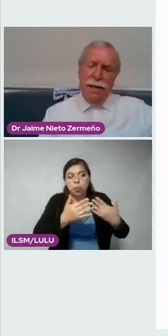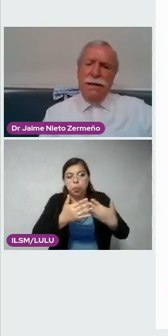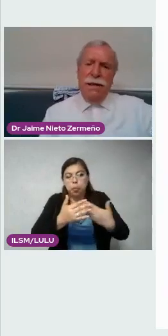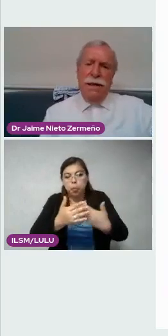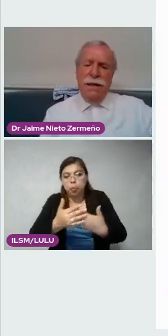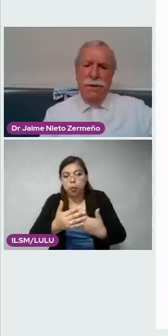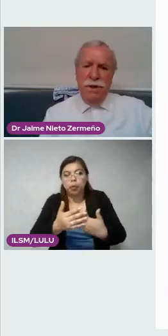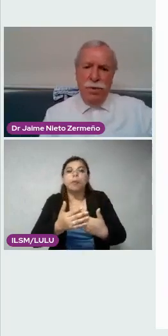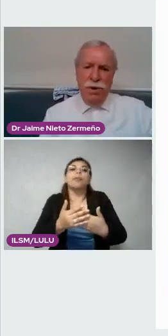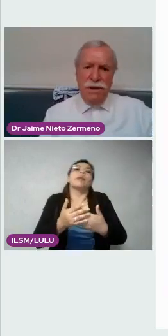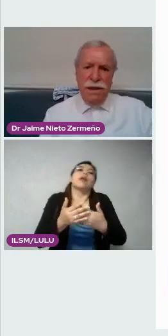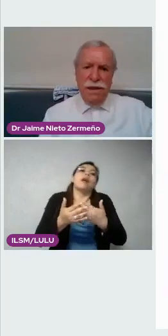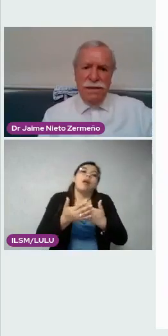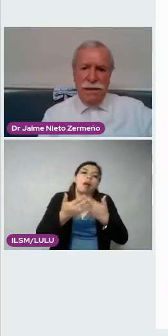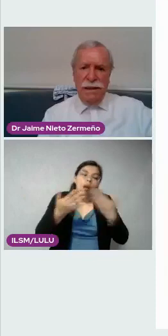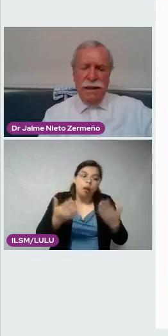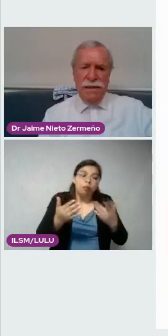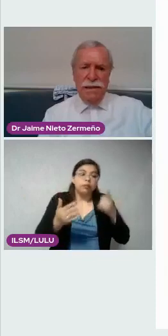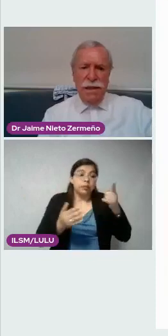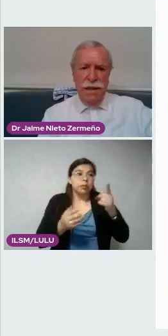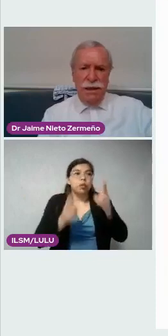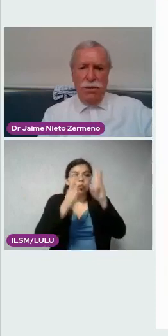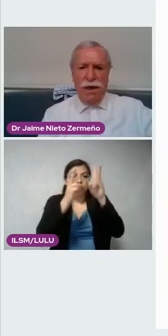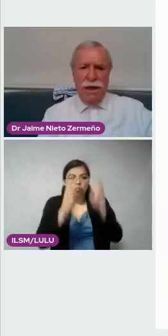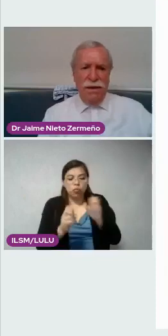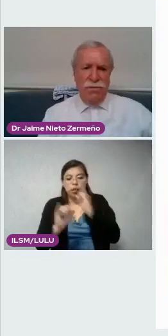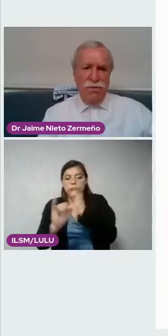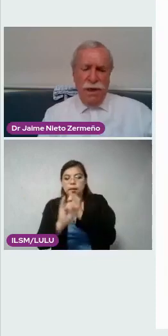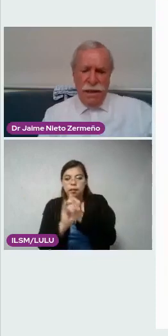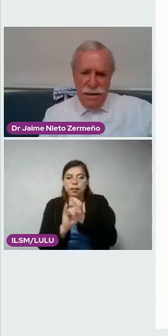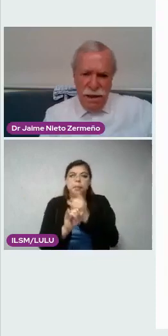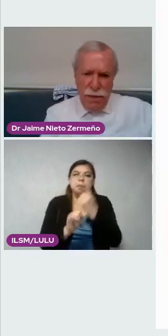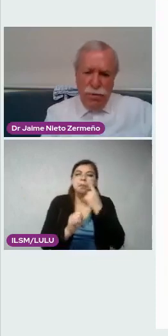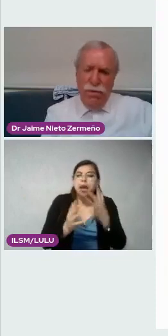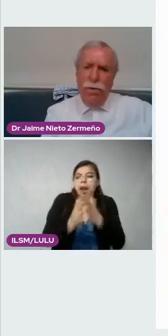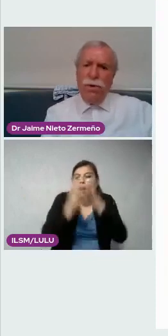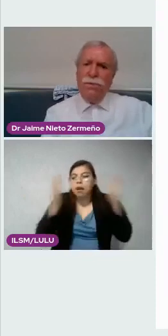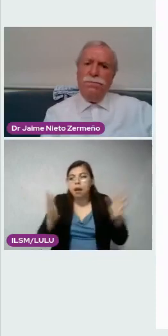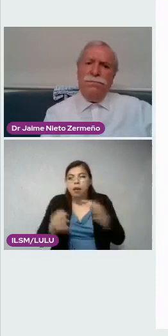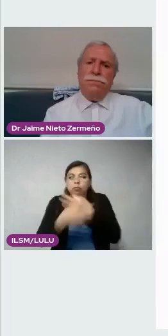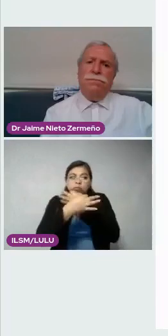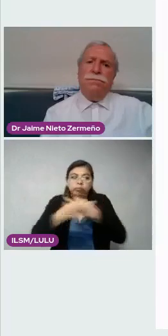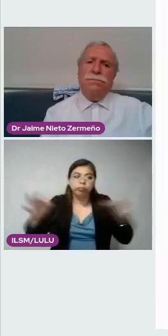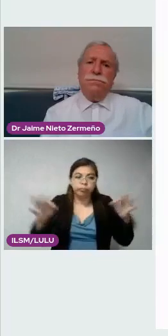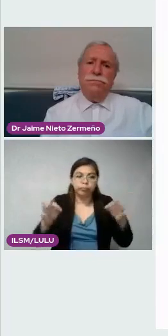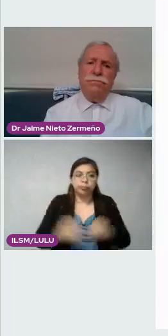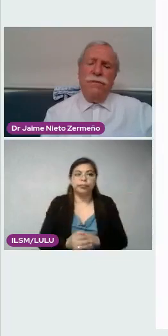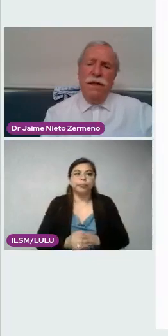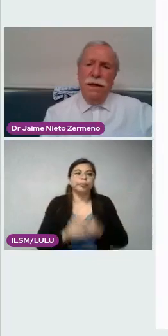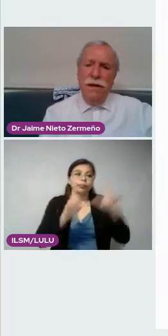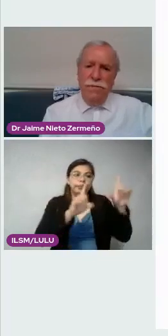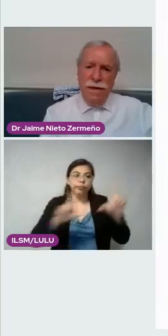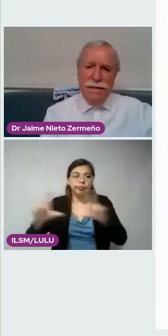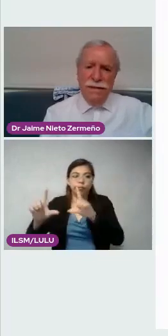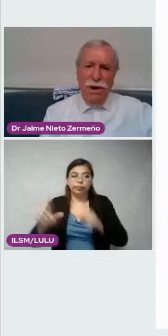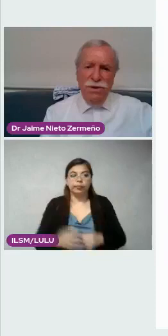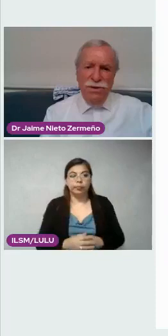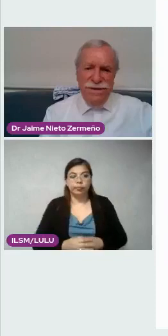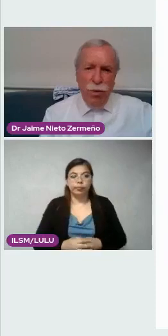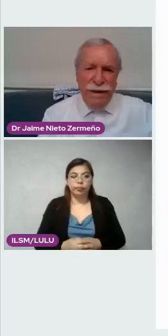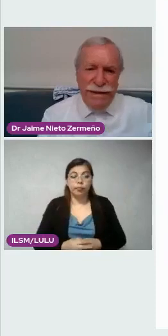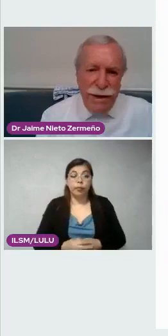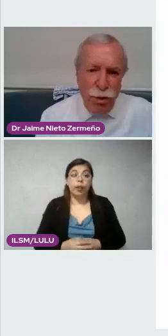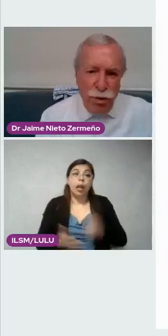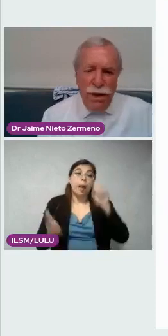baja directamente por internet, está en inglés, y tiene una gran difusión. La que sigue, por favor. Pero, fíjense, en